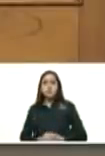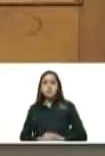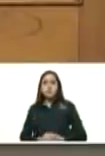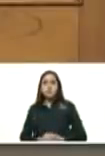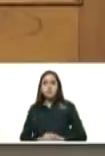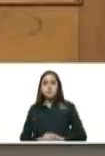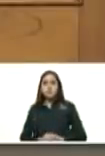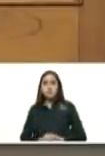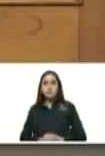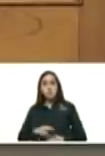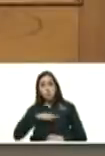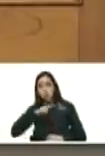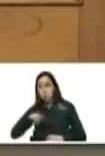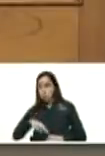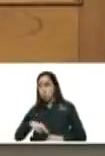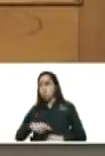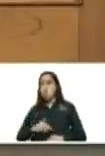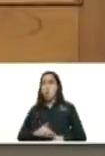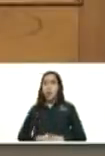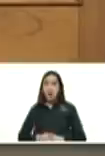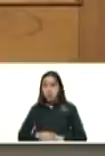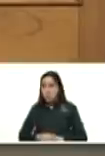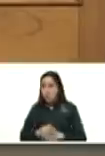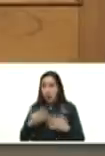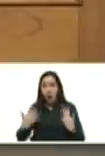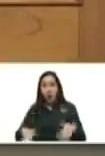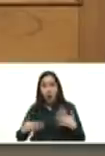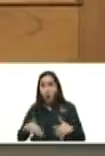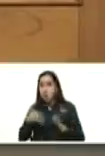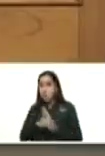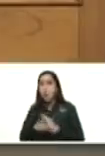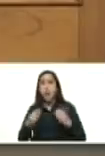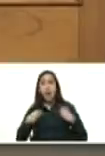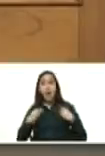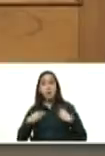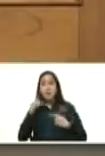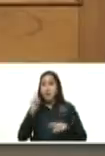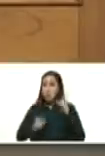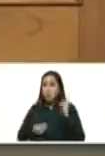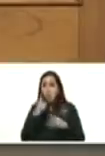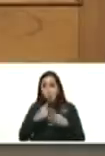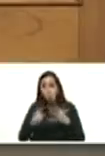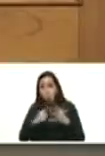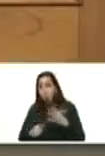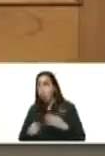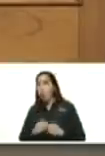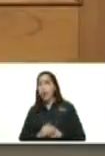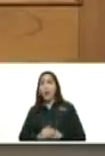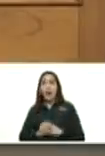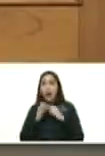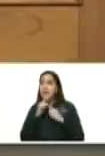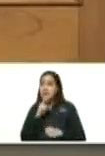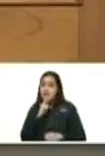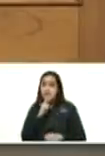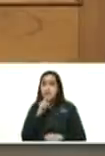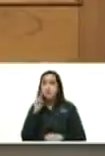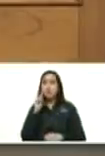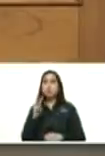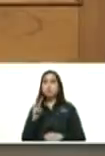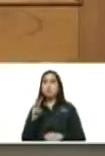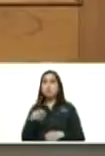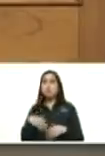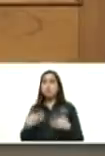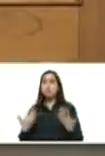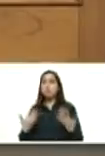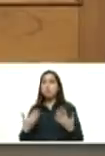a veces fuimos sobrepasados por las circunstancias en la vida sucede que a veces hay cosas que lo sobrepasan a uno y uno se queda así viendo una